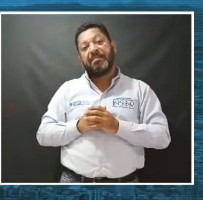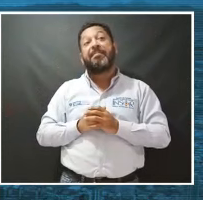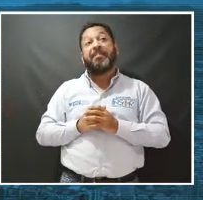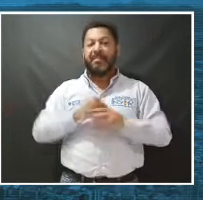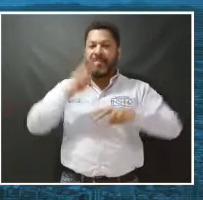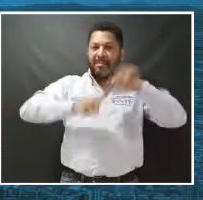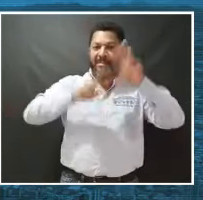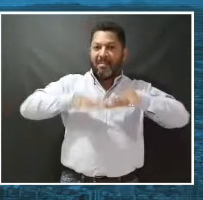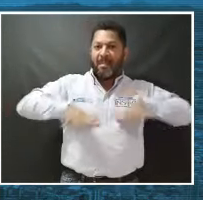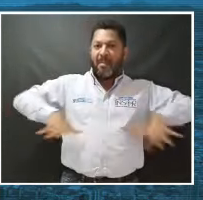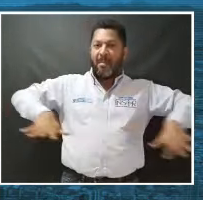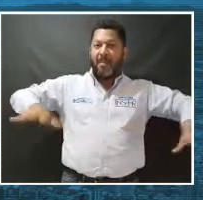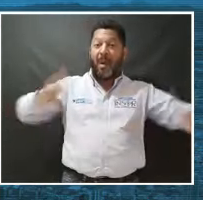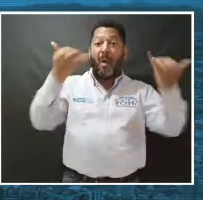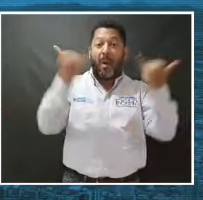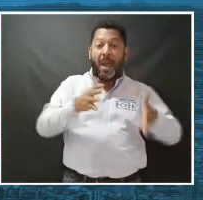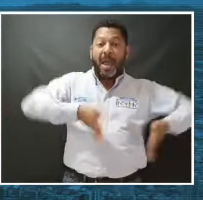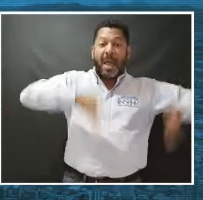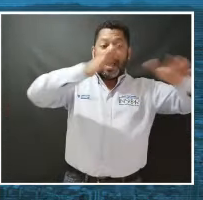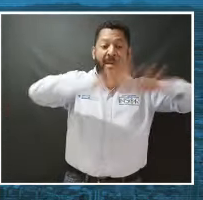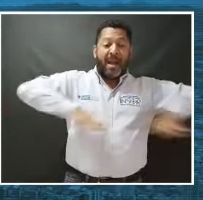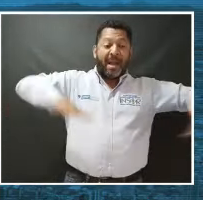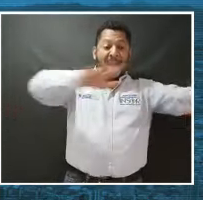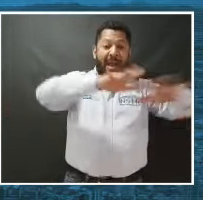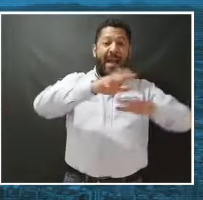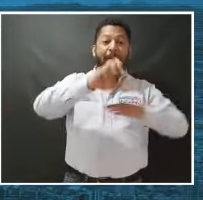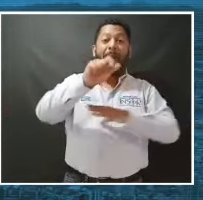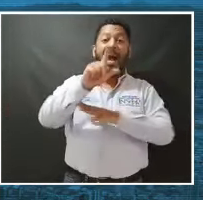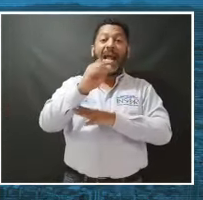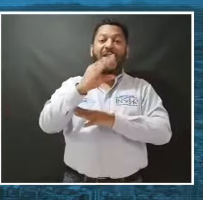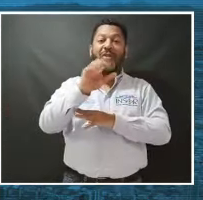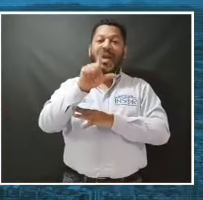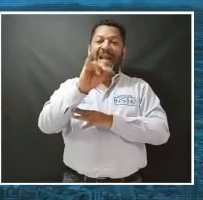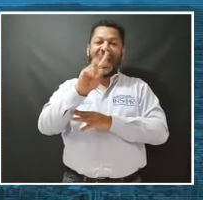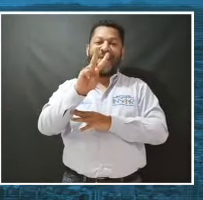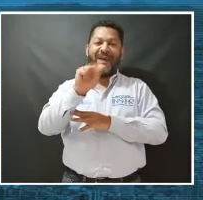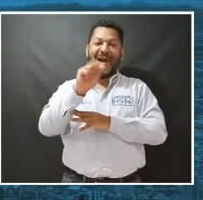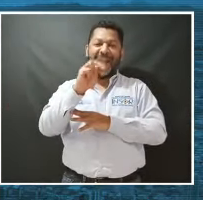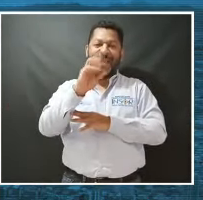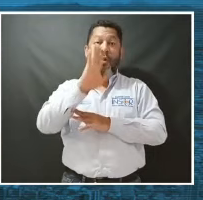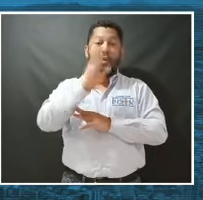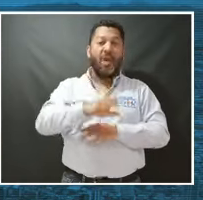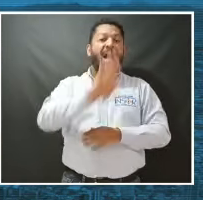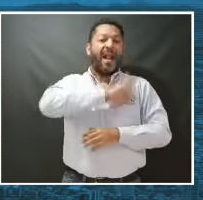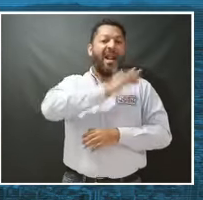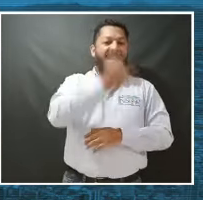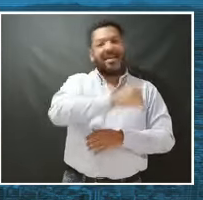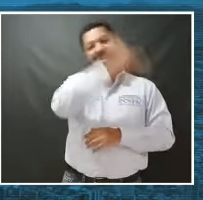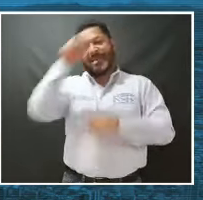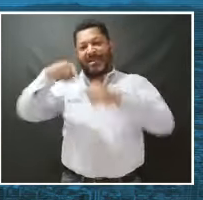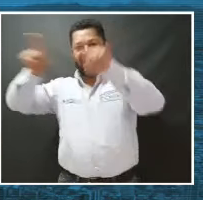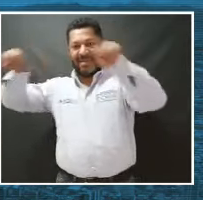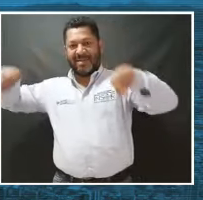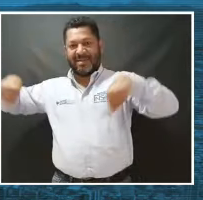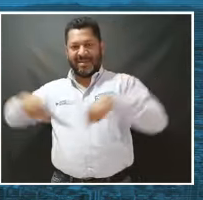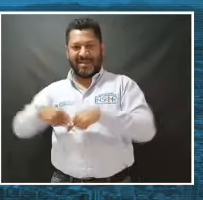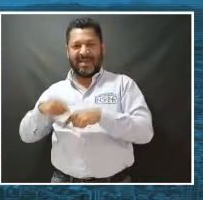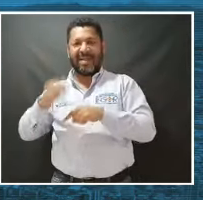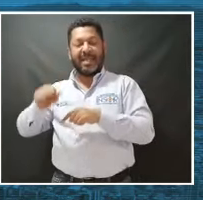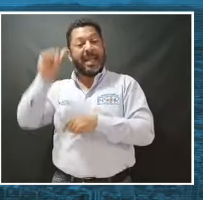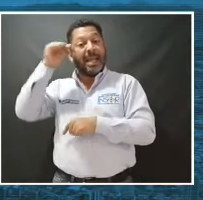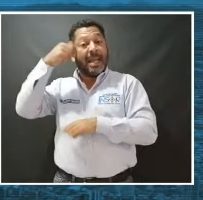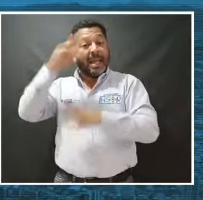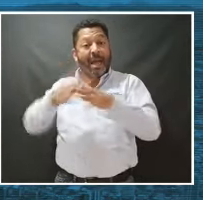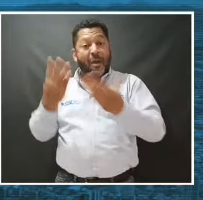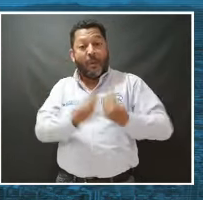Esta edificación es conocida hoy como el Palacio Líbano, en la cual se alberga la alcaldía y el Palacio Municipal. Y